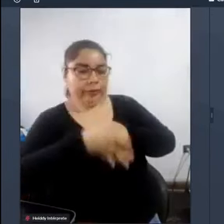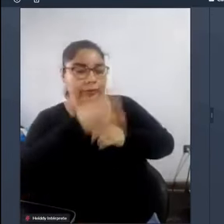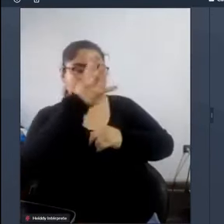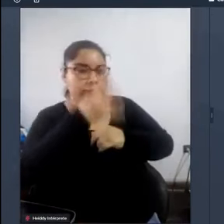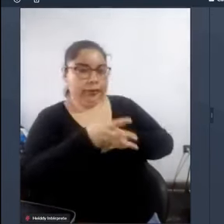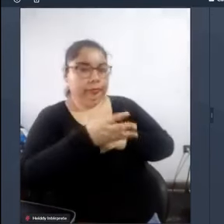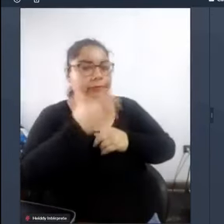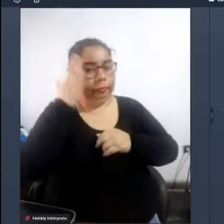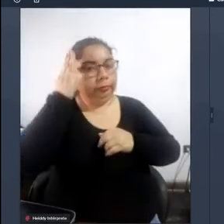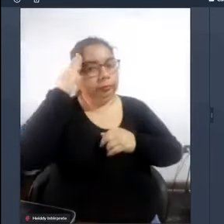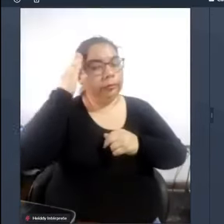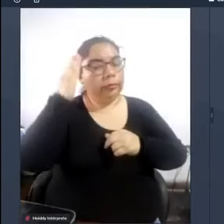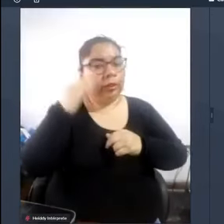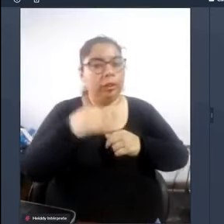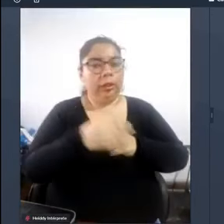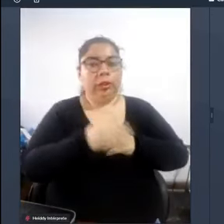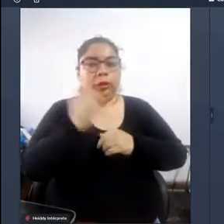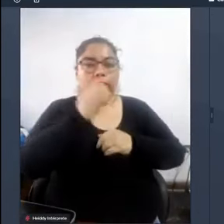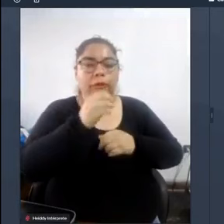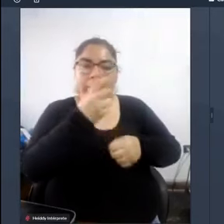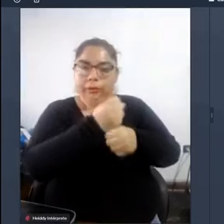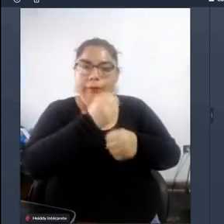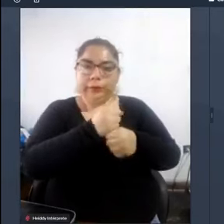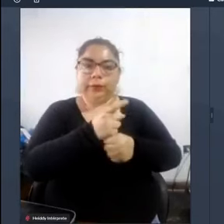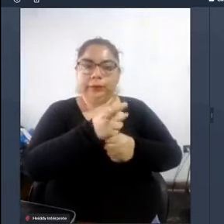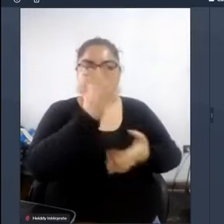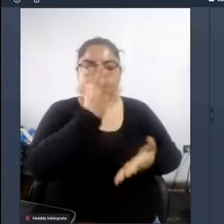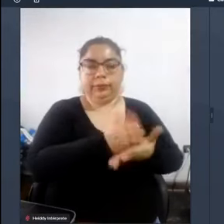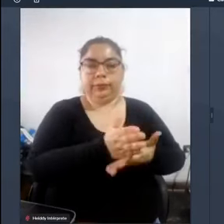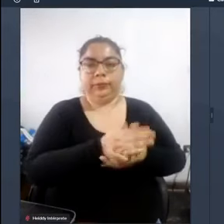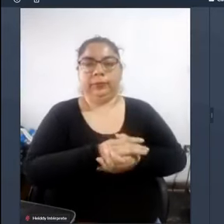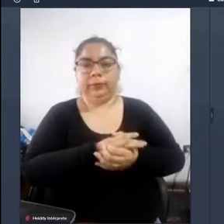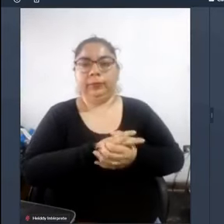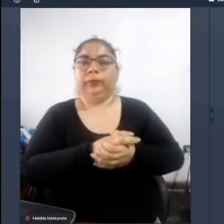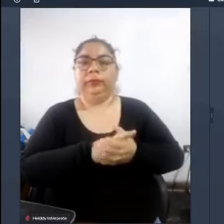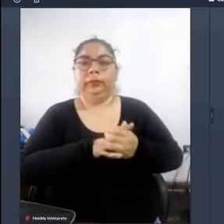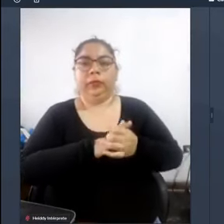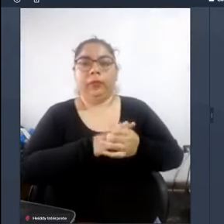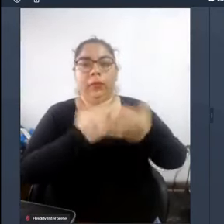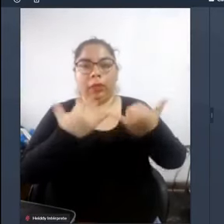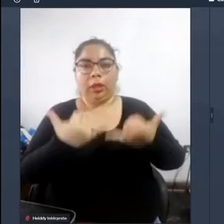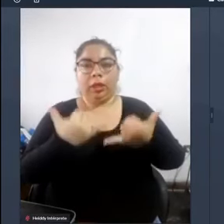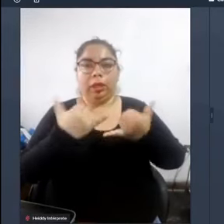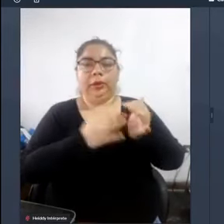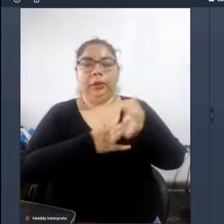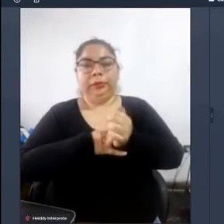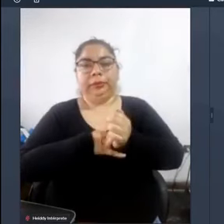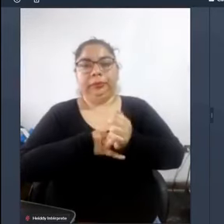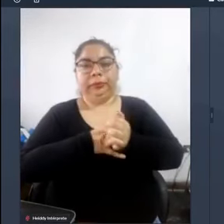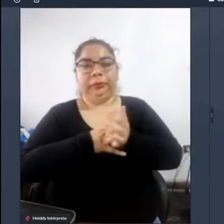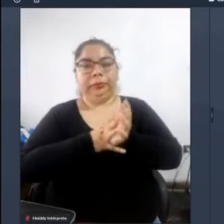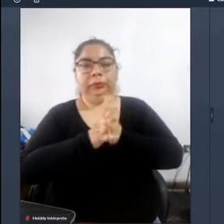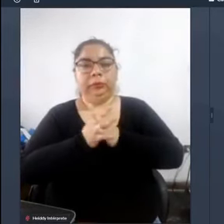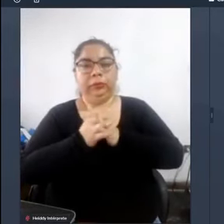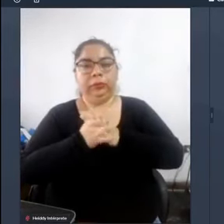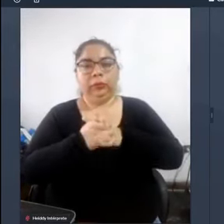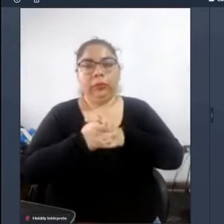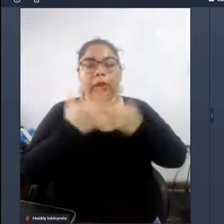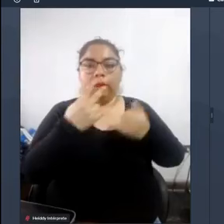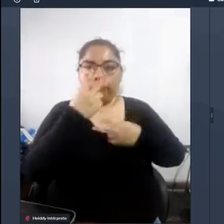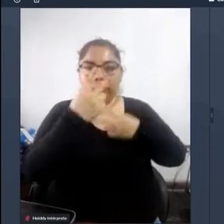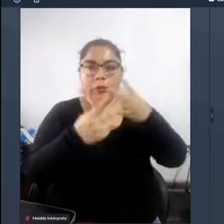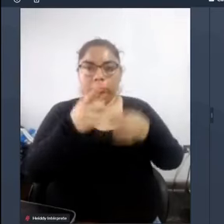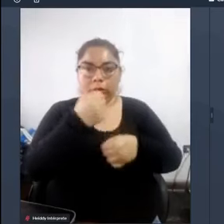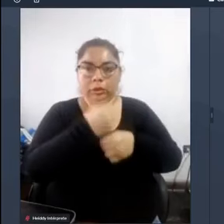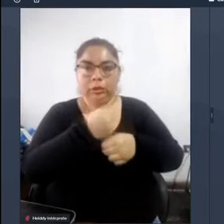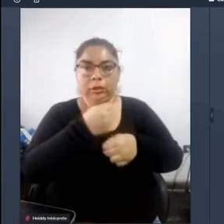o de oficio determinado ahora para poder optar a un trabajo